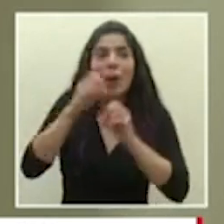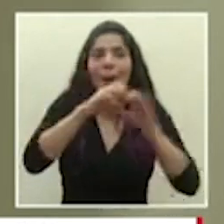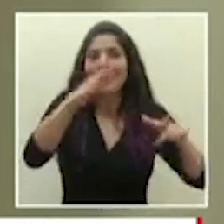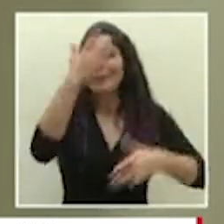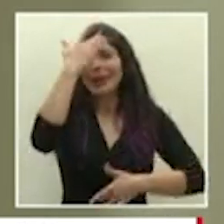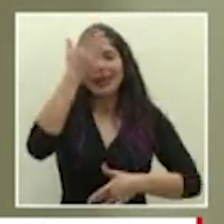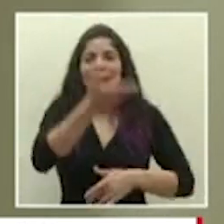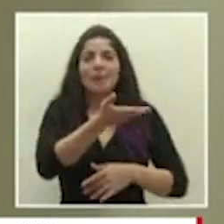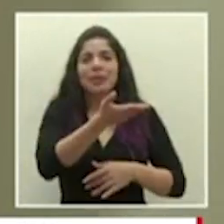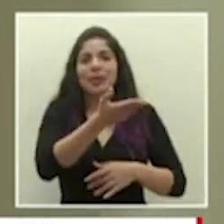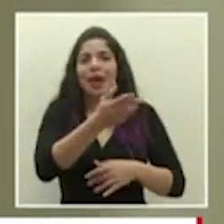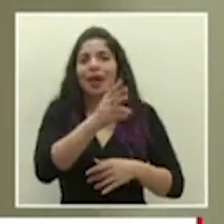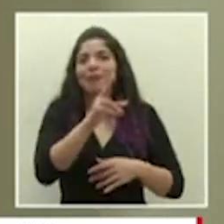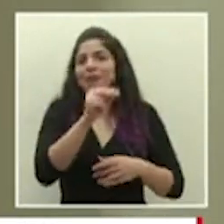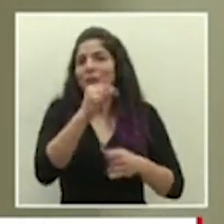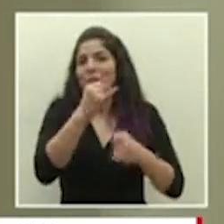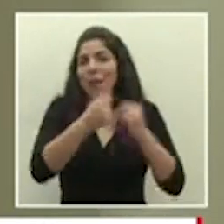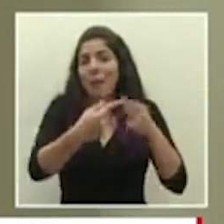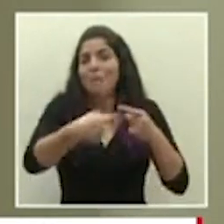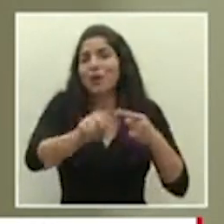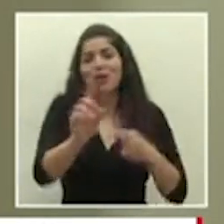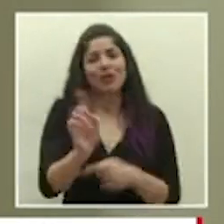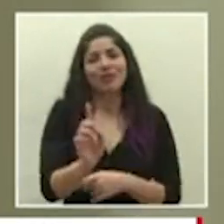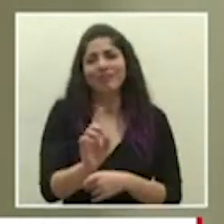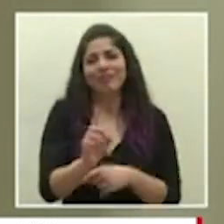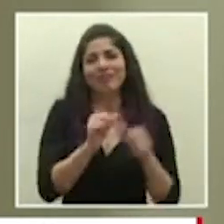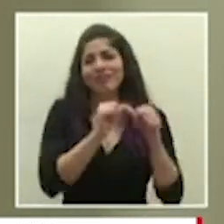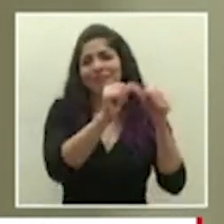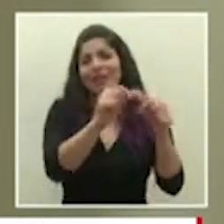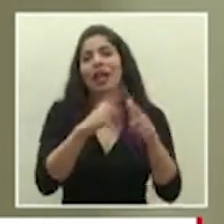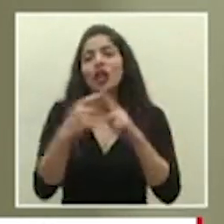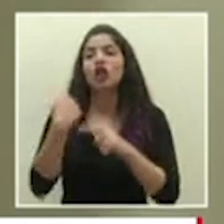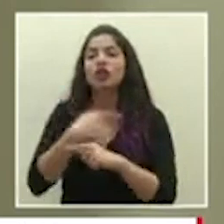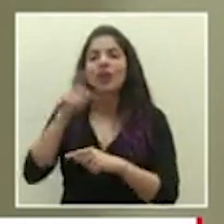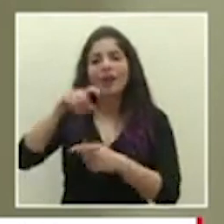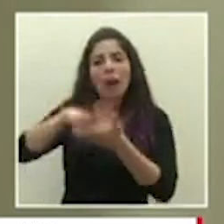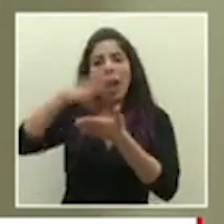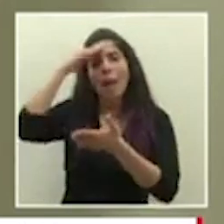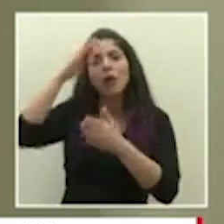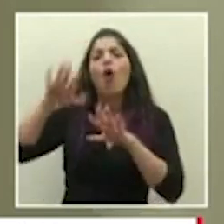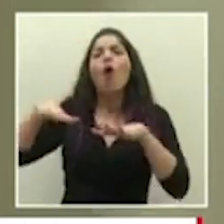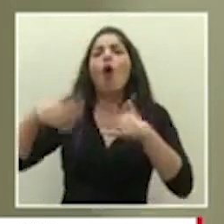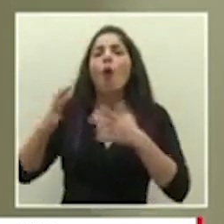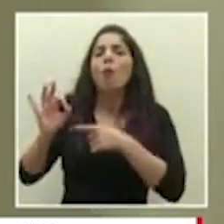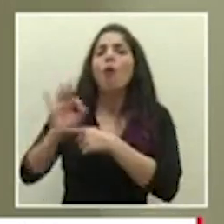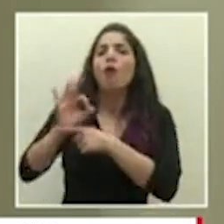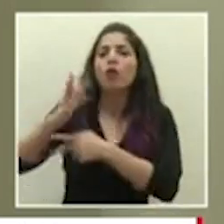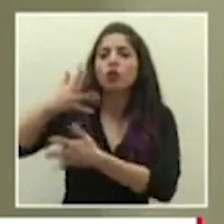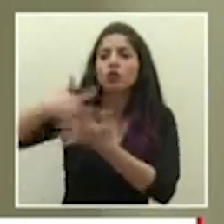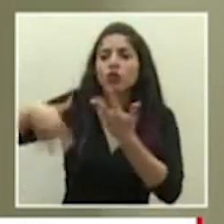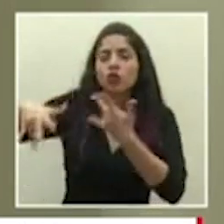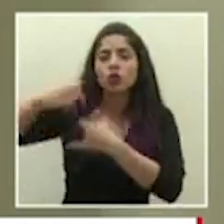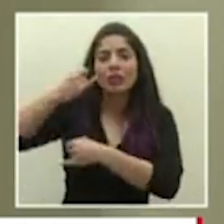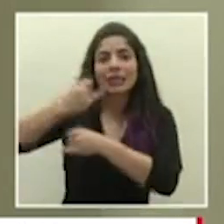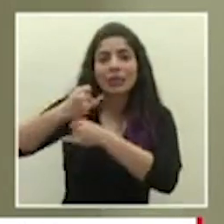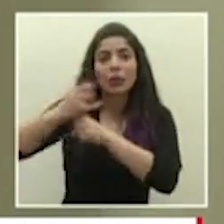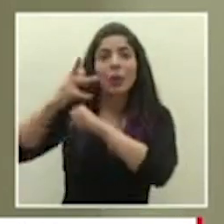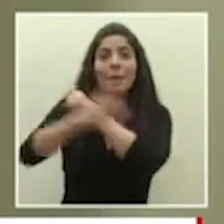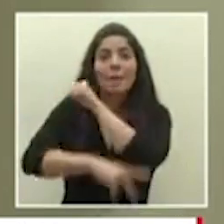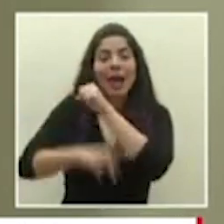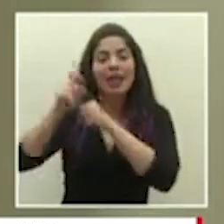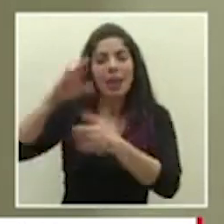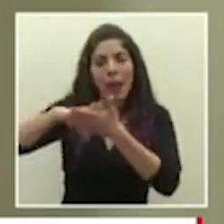no está cerca de terminar y tenemos que aprender a funcionar como institución y como país